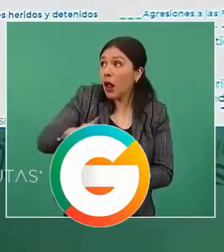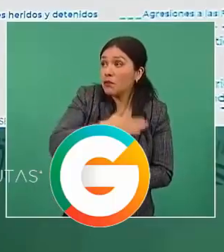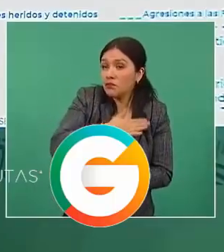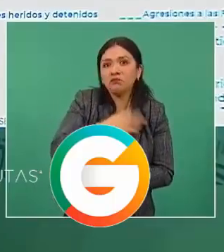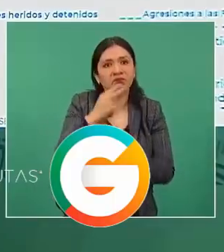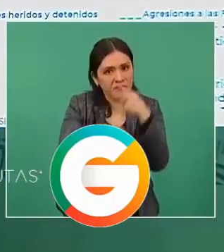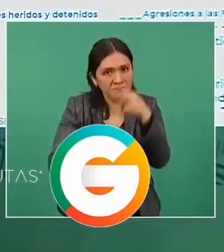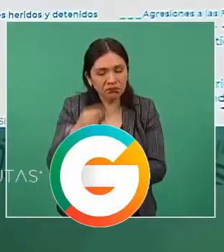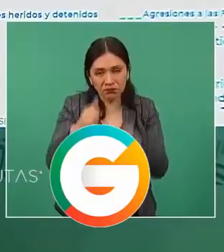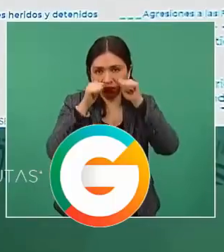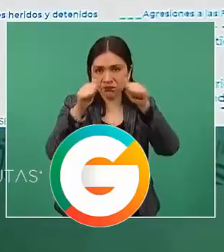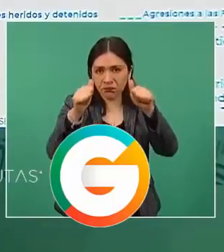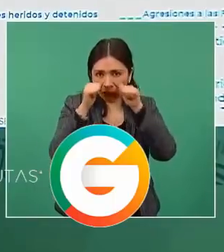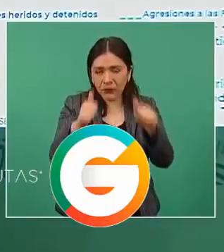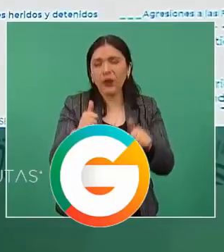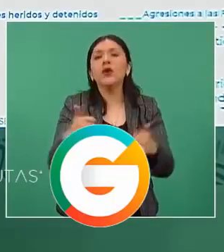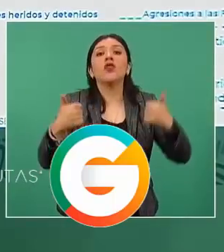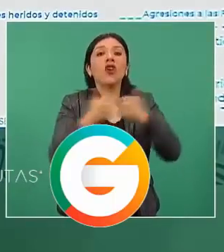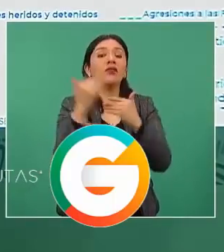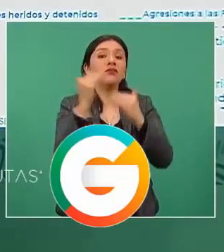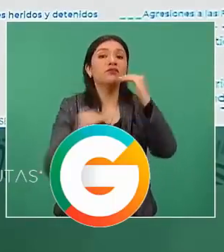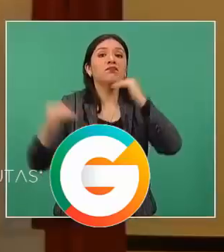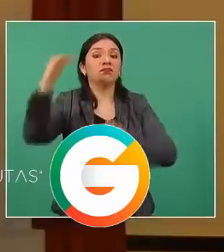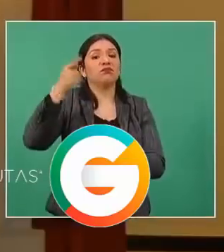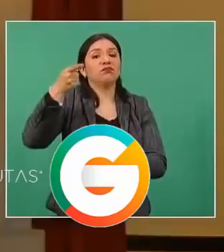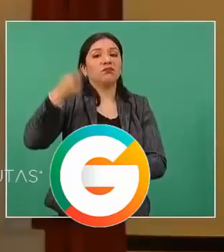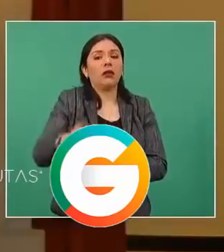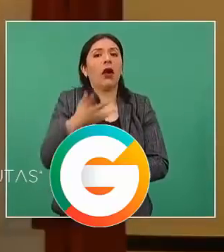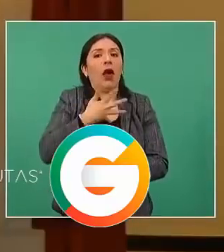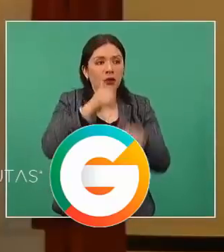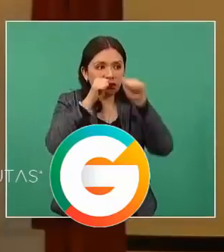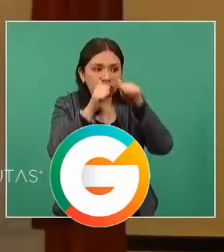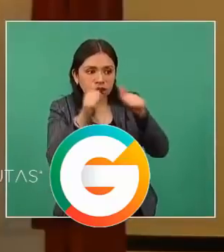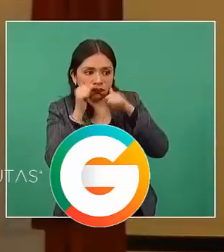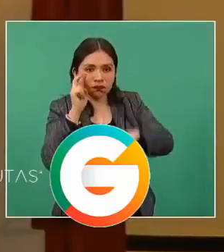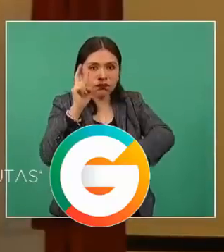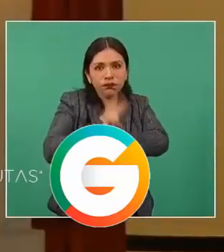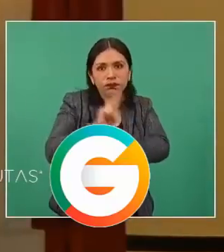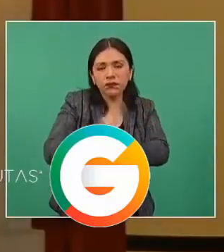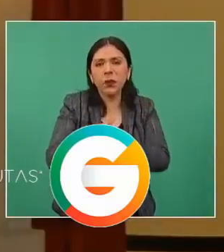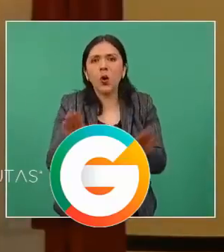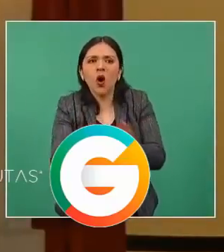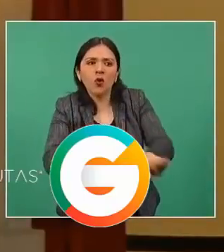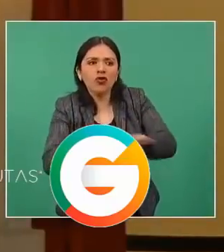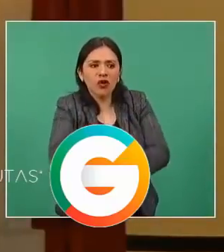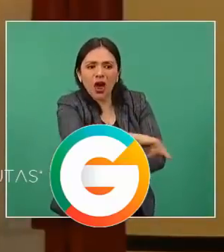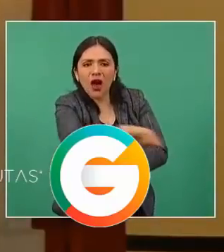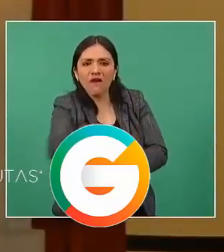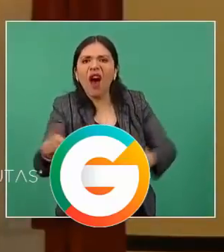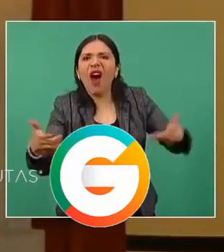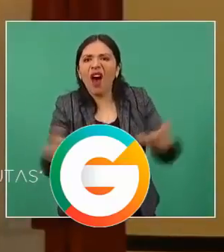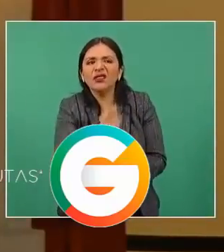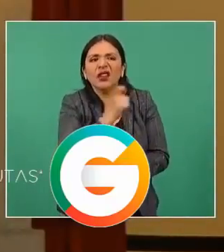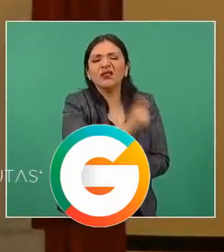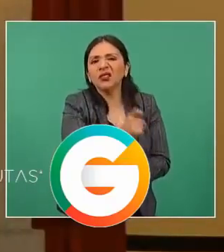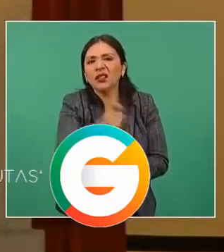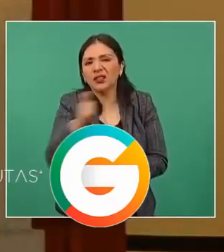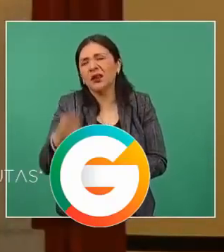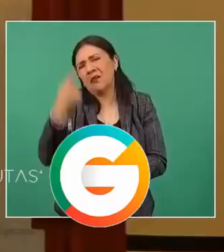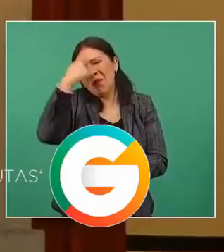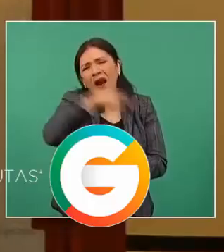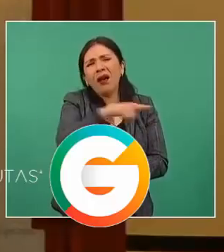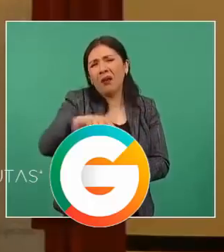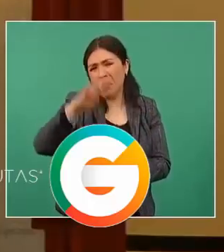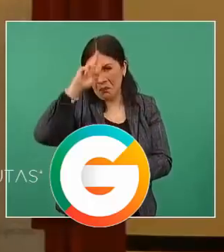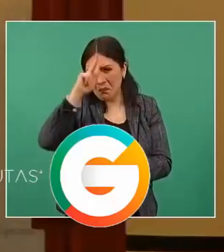están los mandos pendientes de eso, viendo la actuación del personal para que no violen